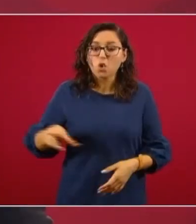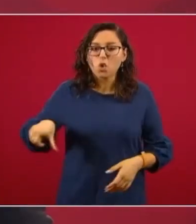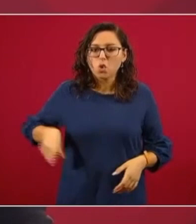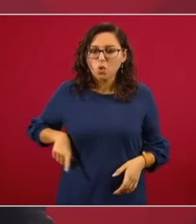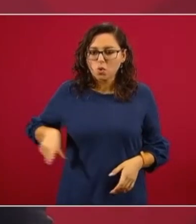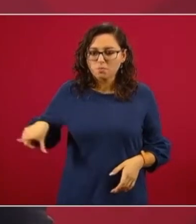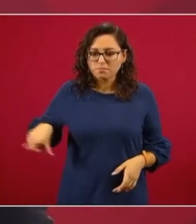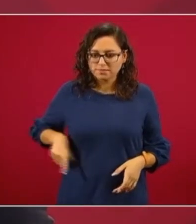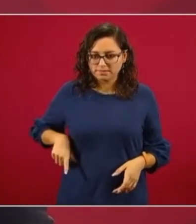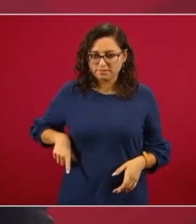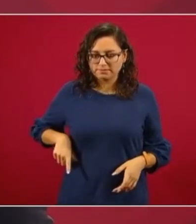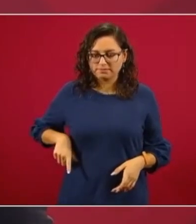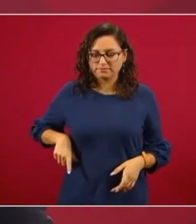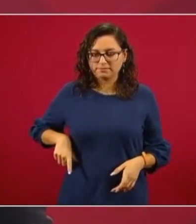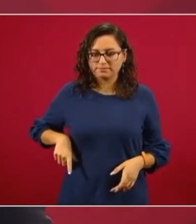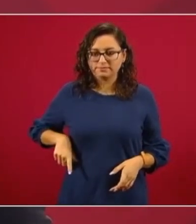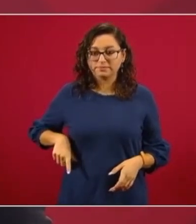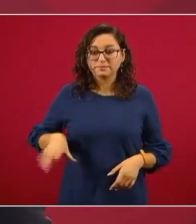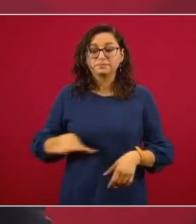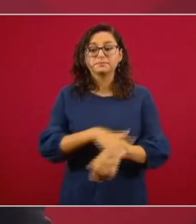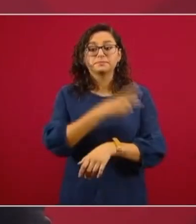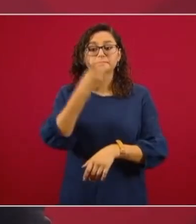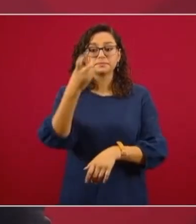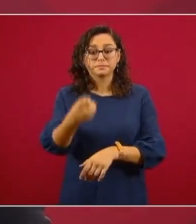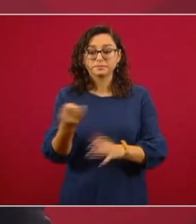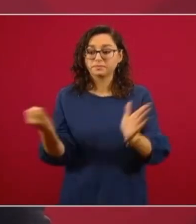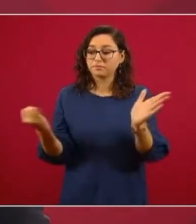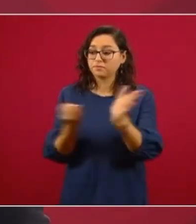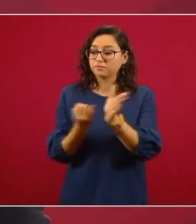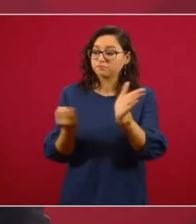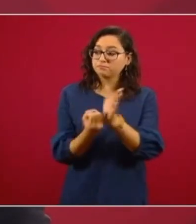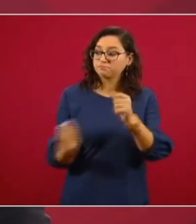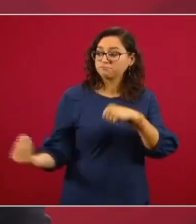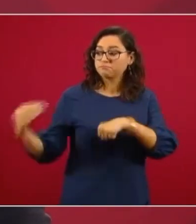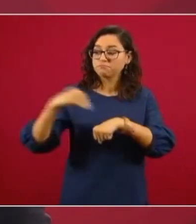Por eso no hay aumentos de impuestos.